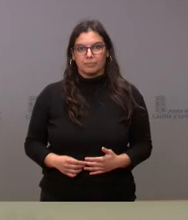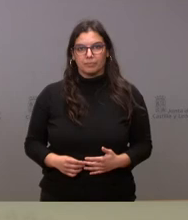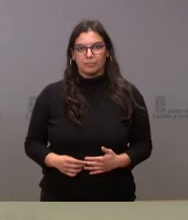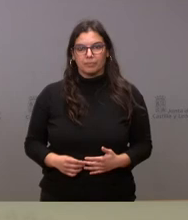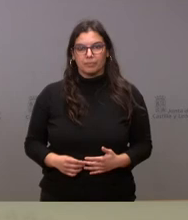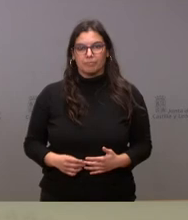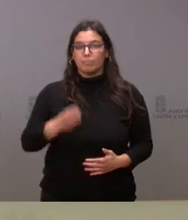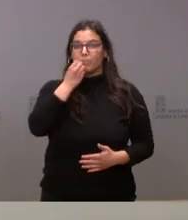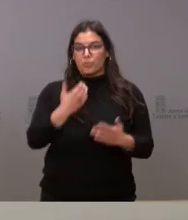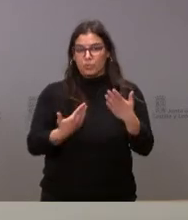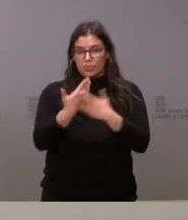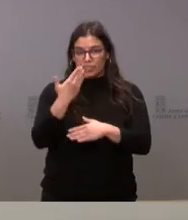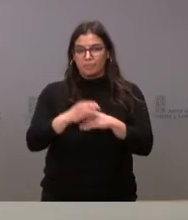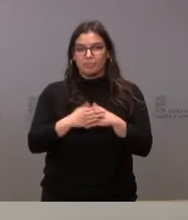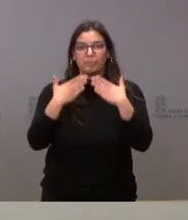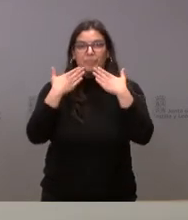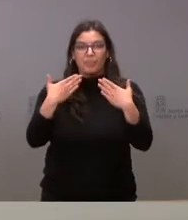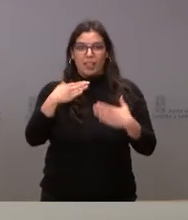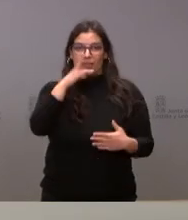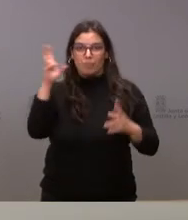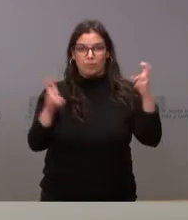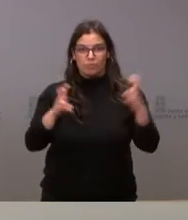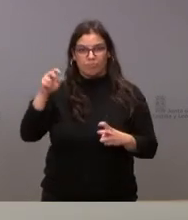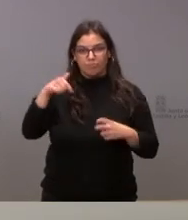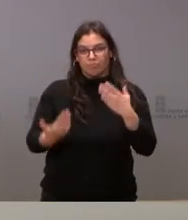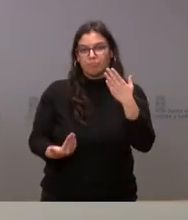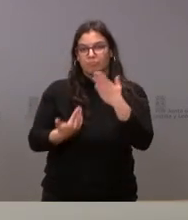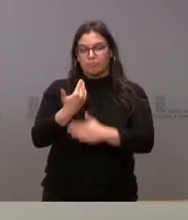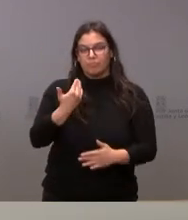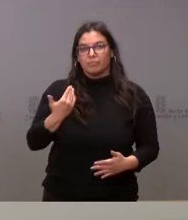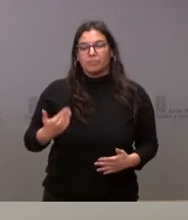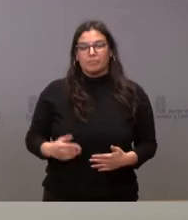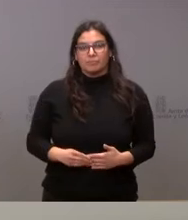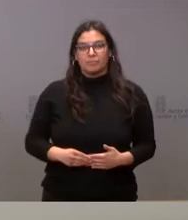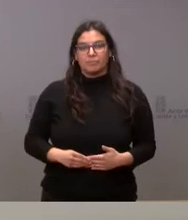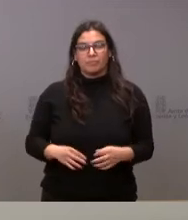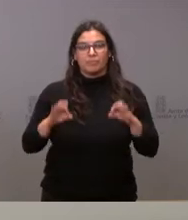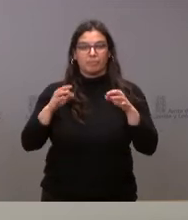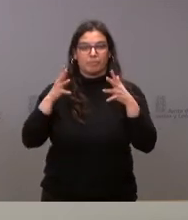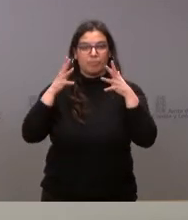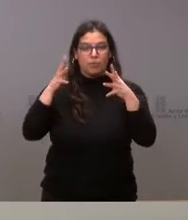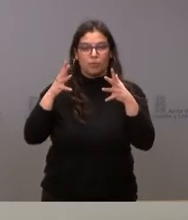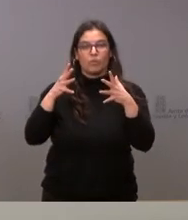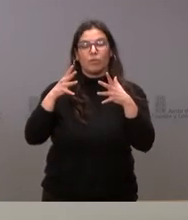Muy buenos días y muchas gracias por su presencia esta mañana en el Consejo de